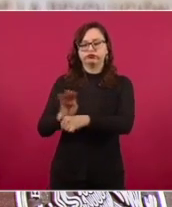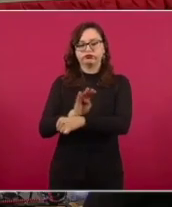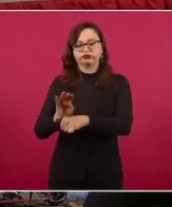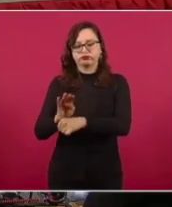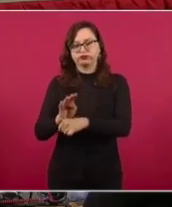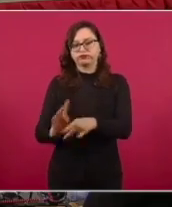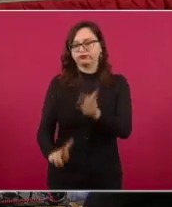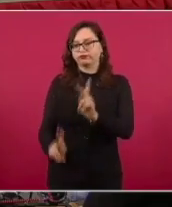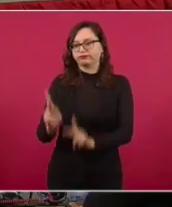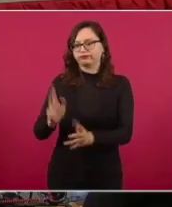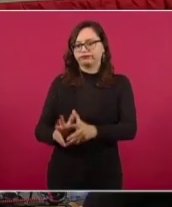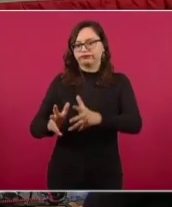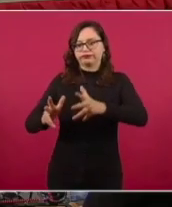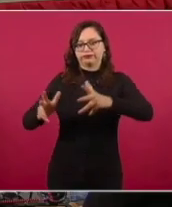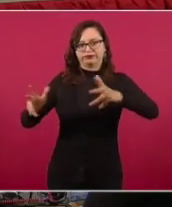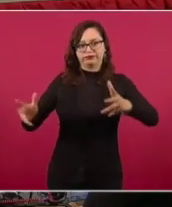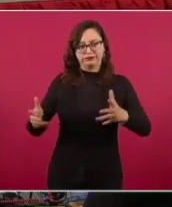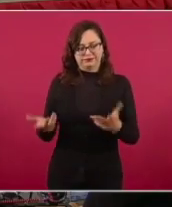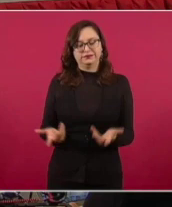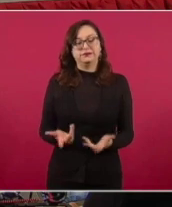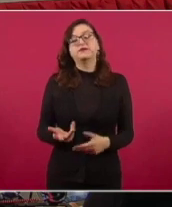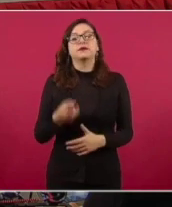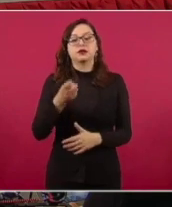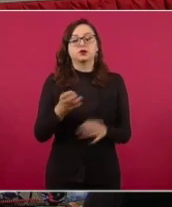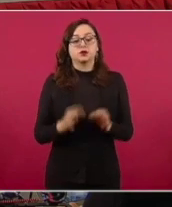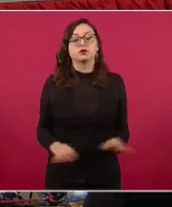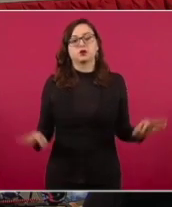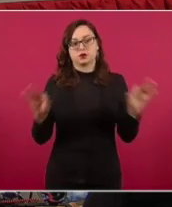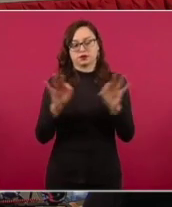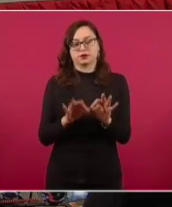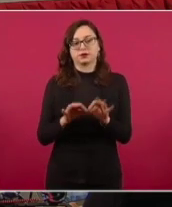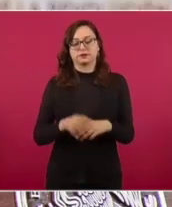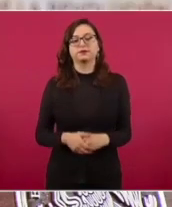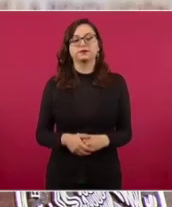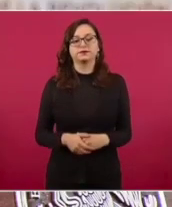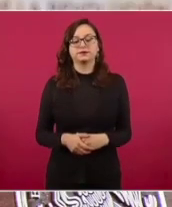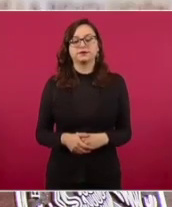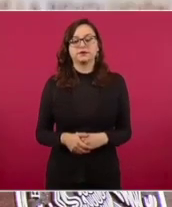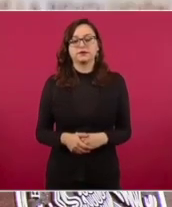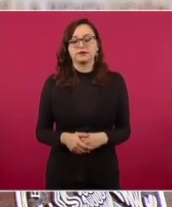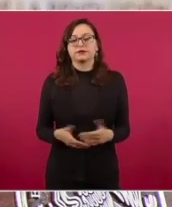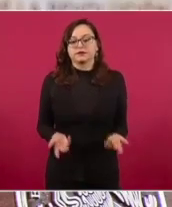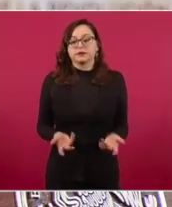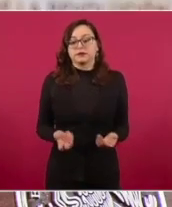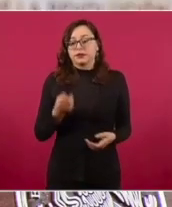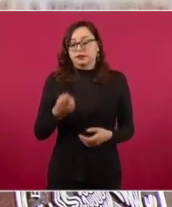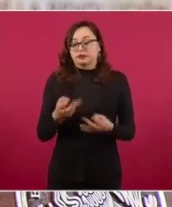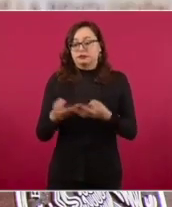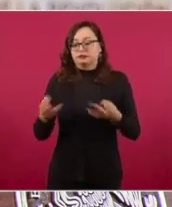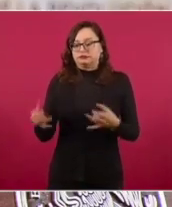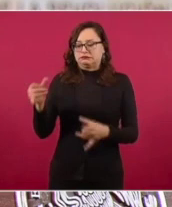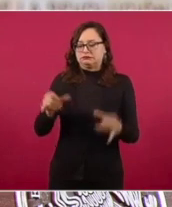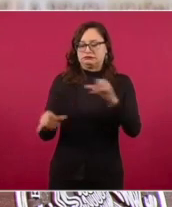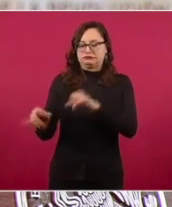sabemos, el fertilizante es un insumo básico para la producción agrícola y pecuaria. Por esta razón, el señor presidente